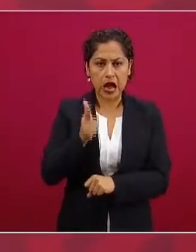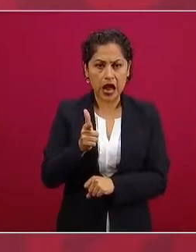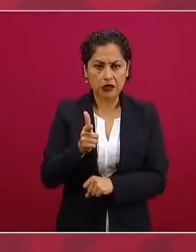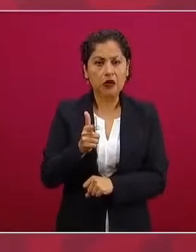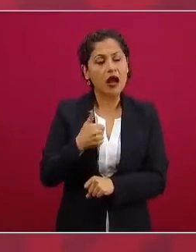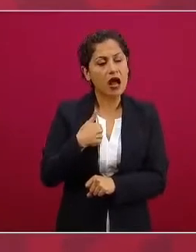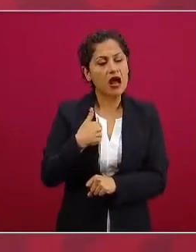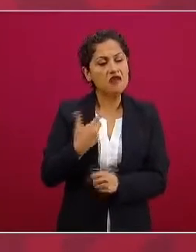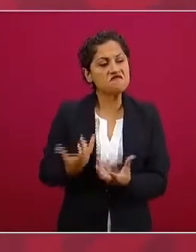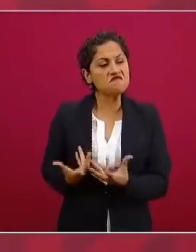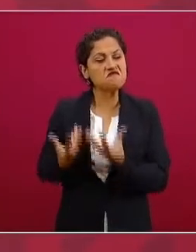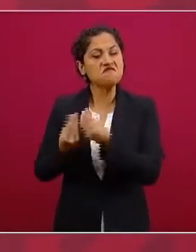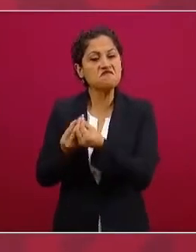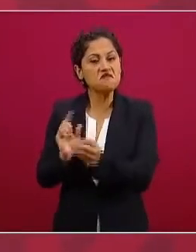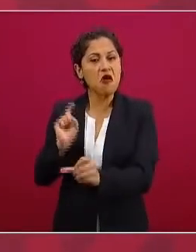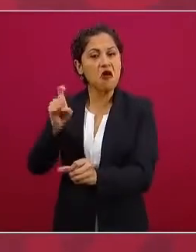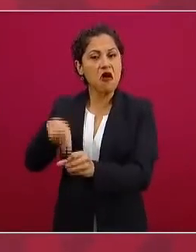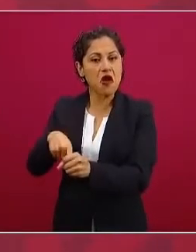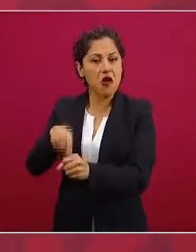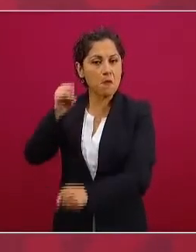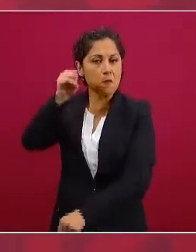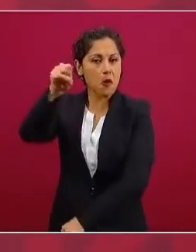lo promueven